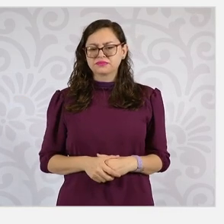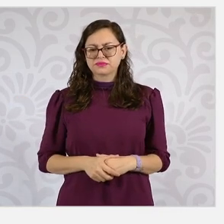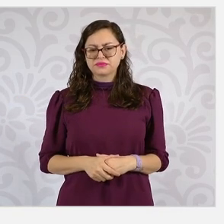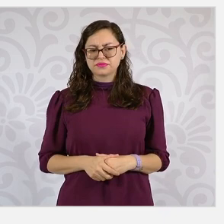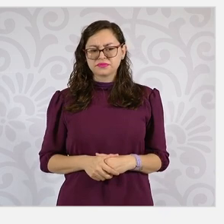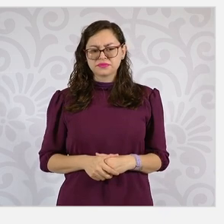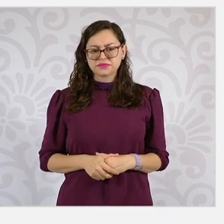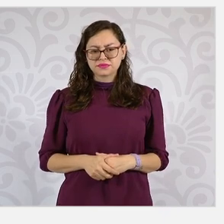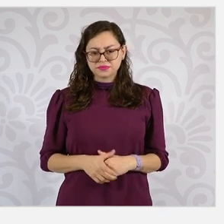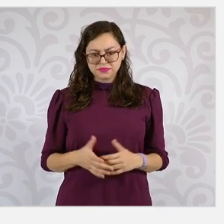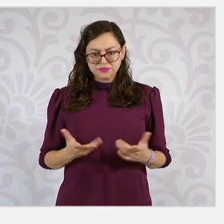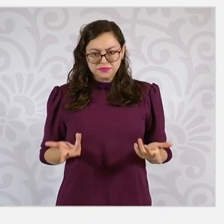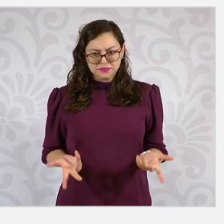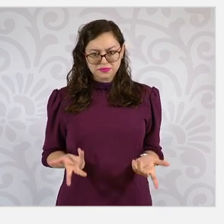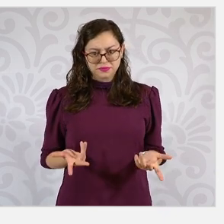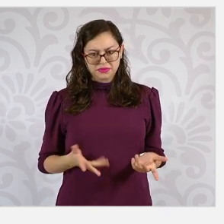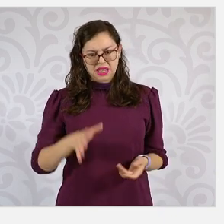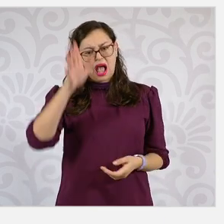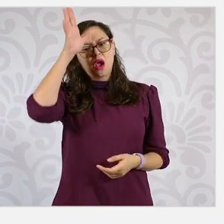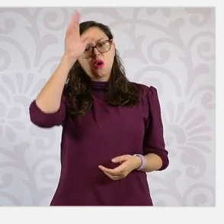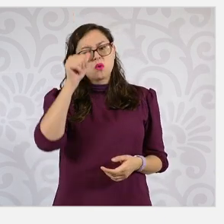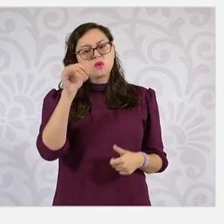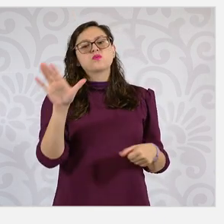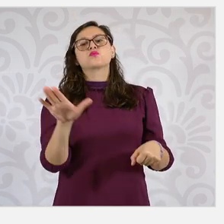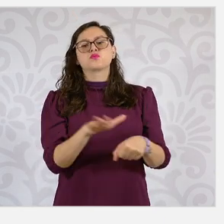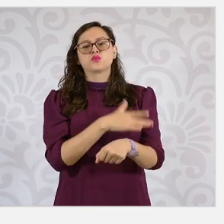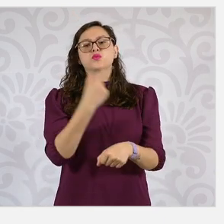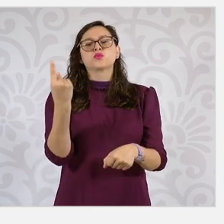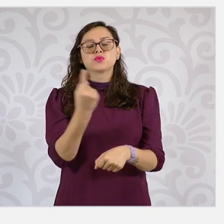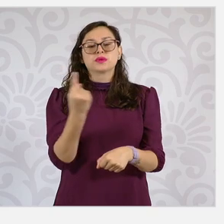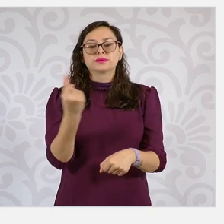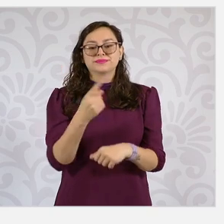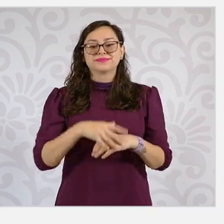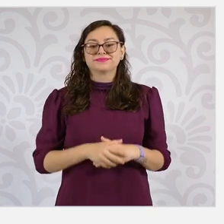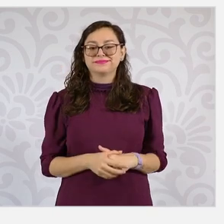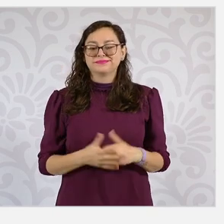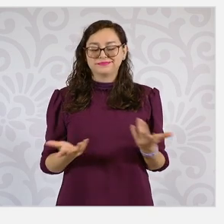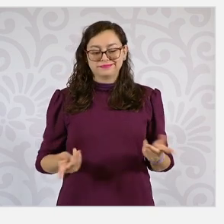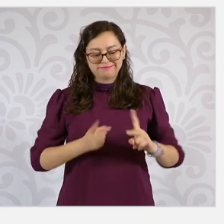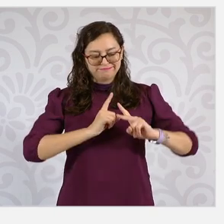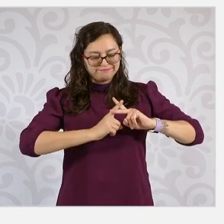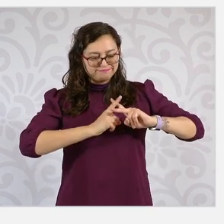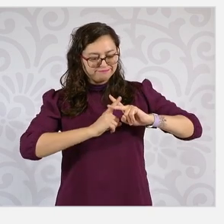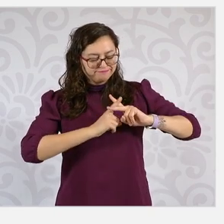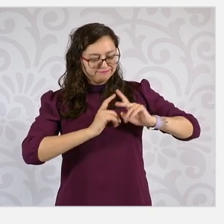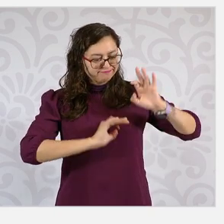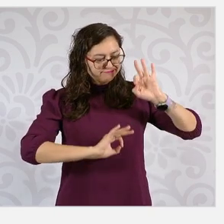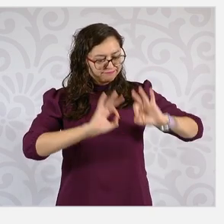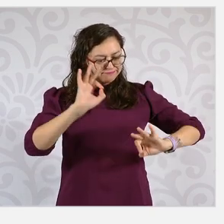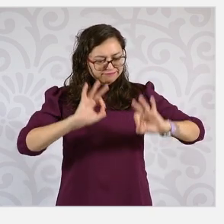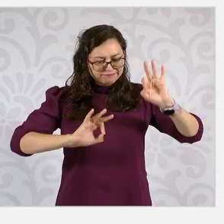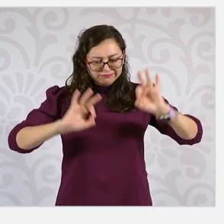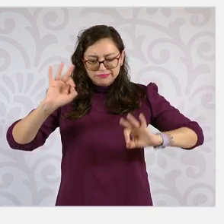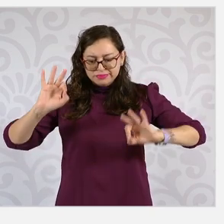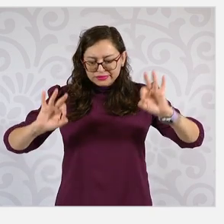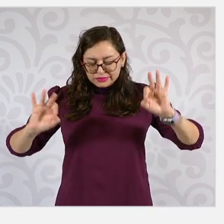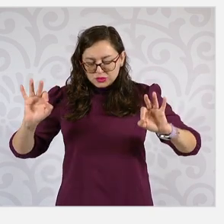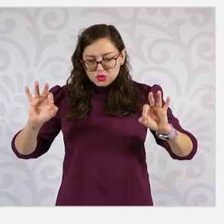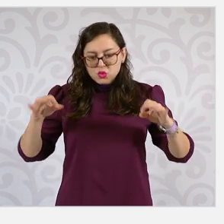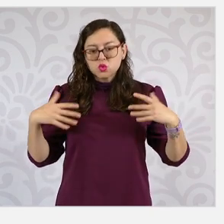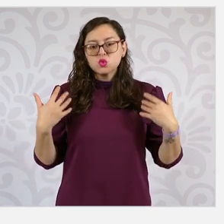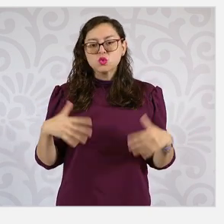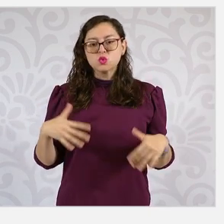este acuerdo? Bueno, tenemos estadísticas, datos, diagnósticos de la Secretaría